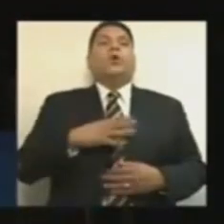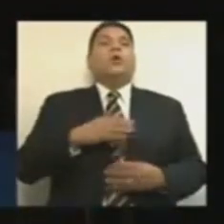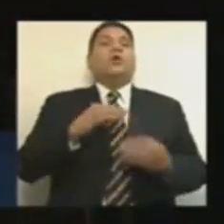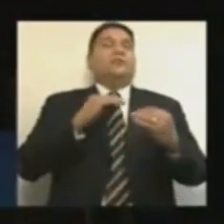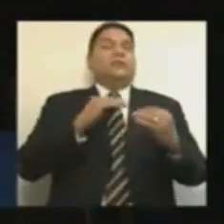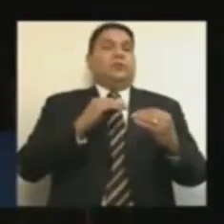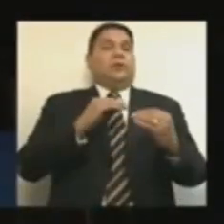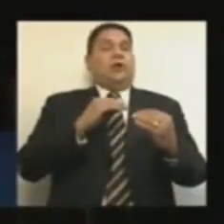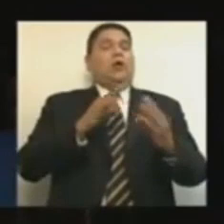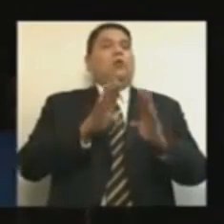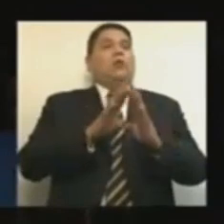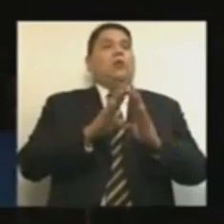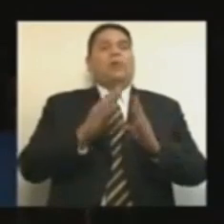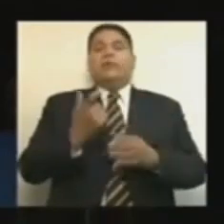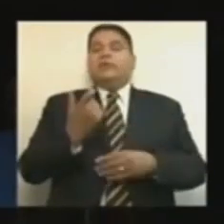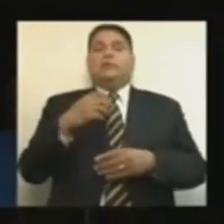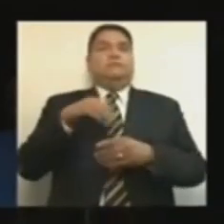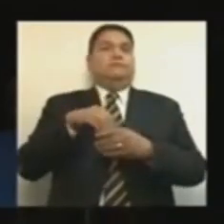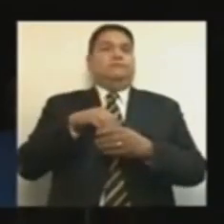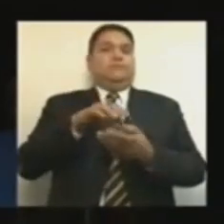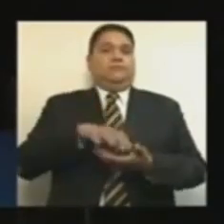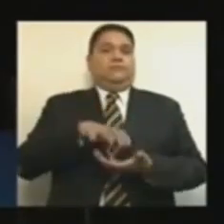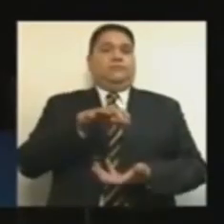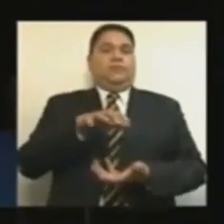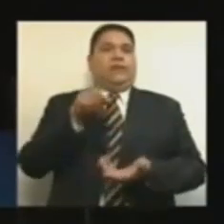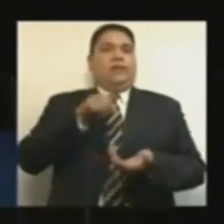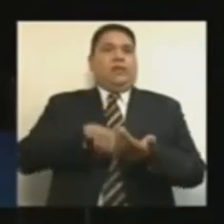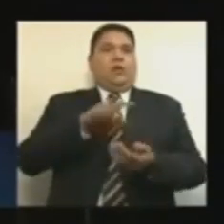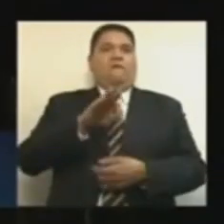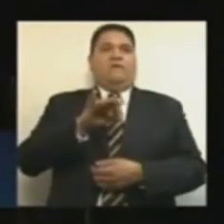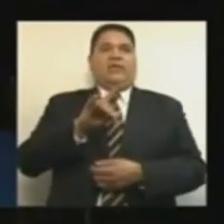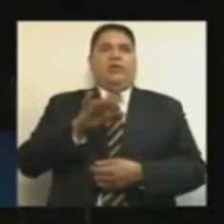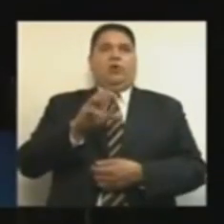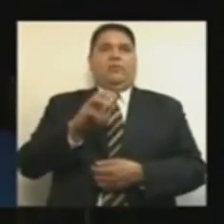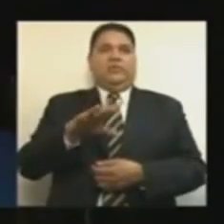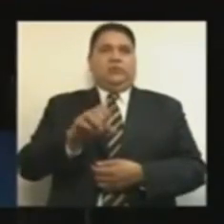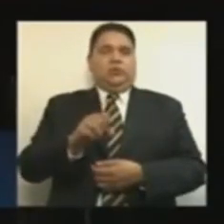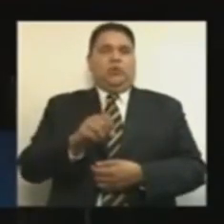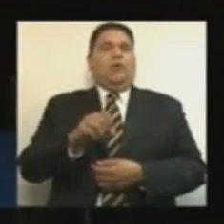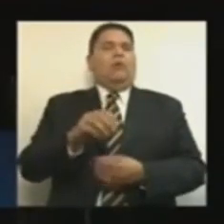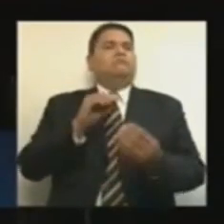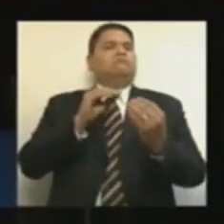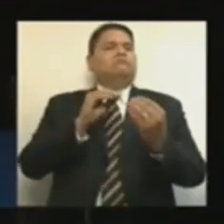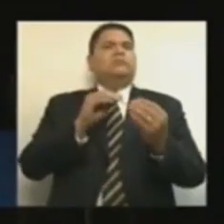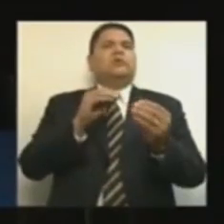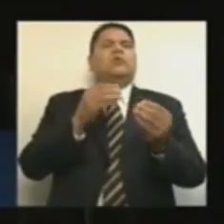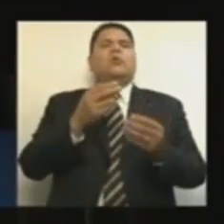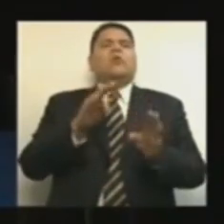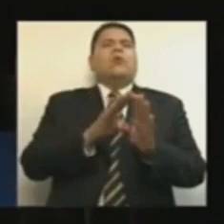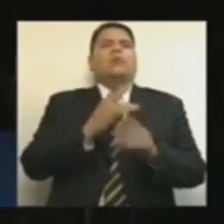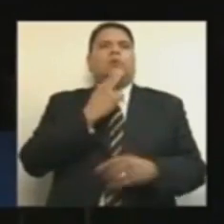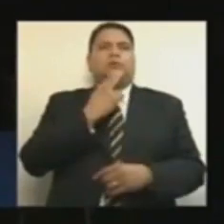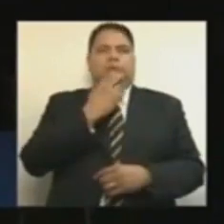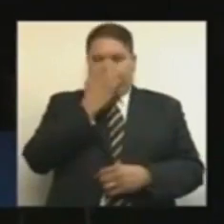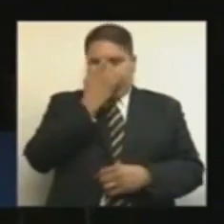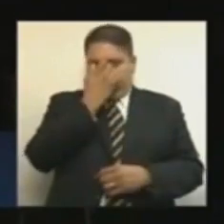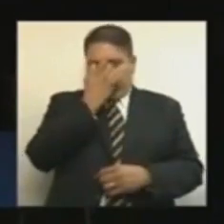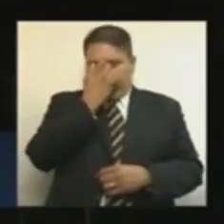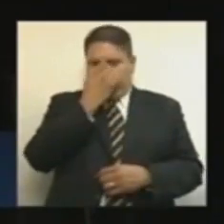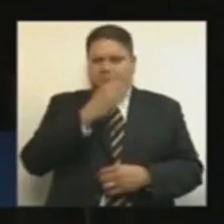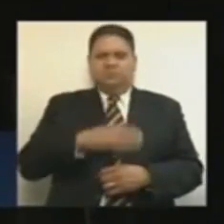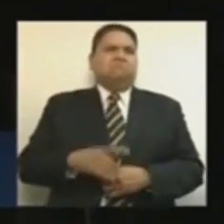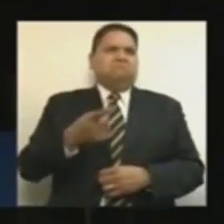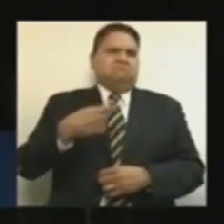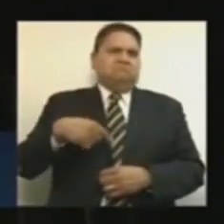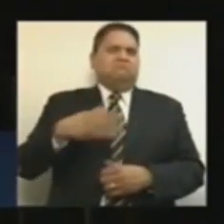de la administración de los recursos públicos que actualmente se encuentran contenidos en las figuras llamadas fideicomisos. Hemos leído, escuchado,